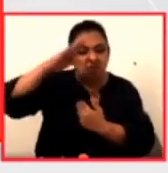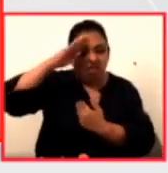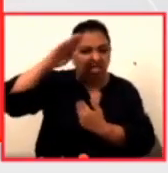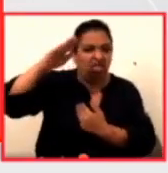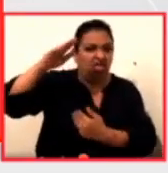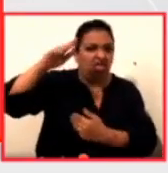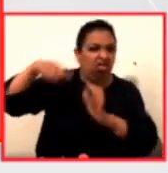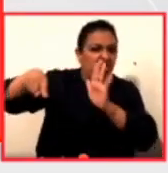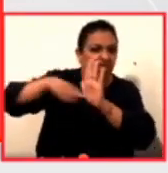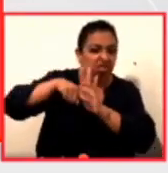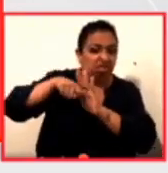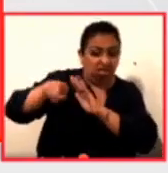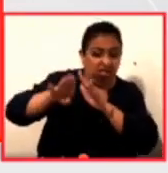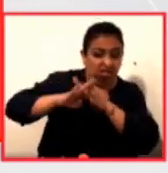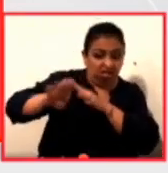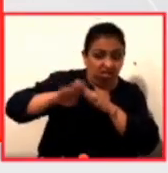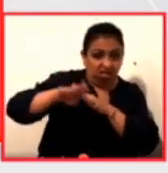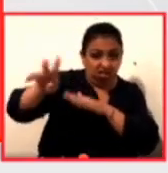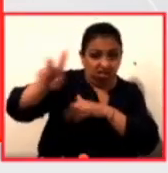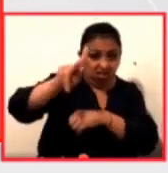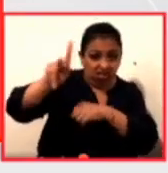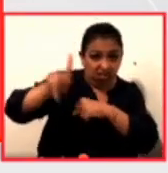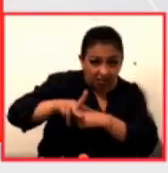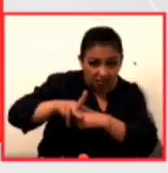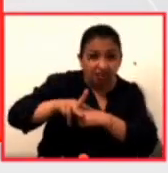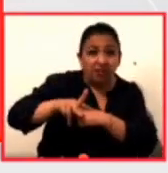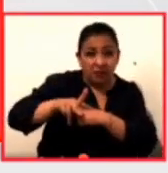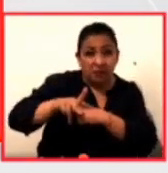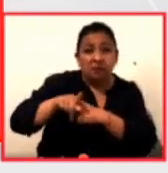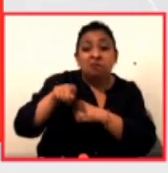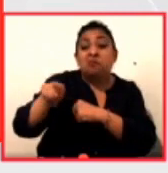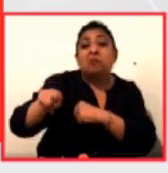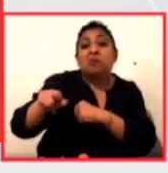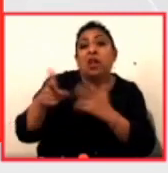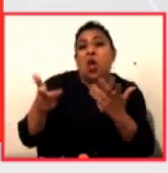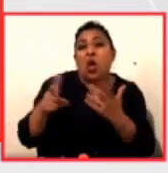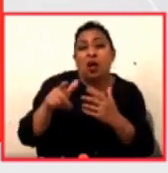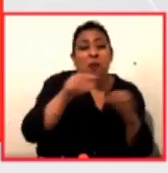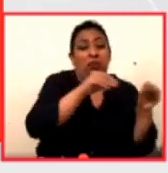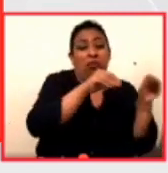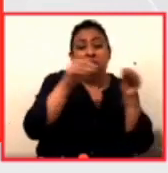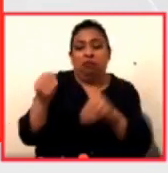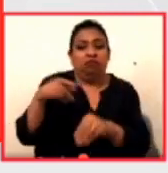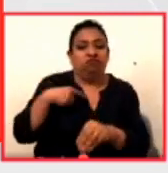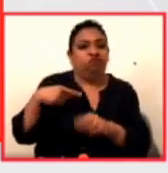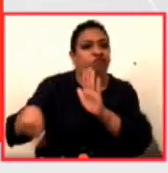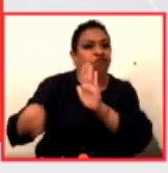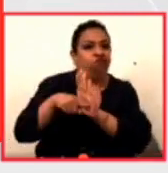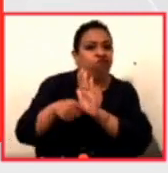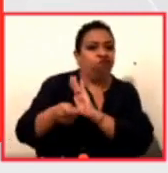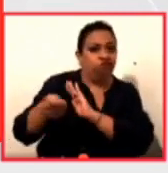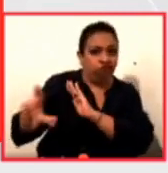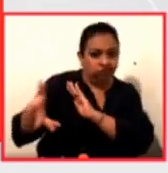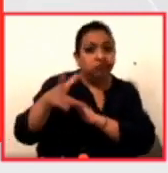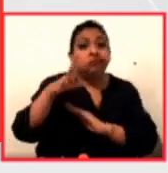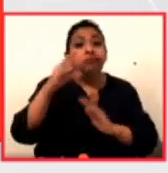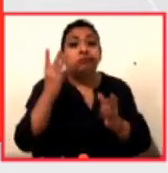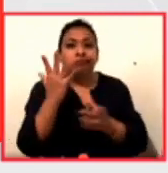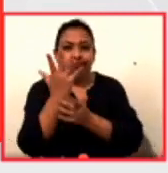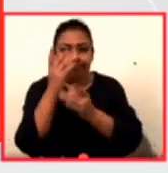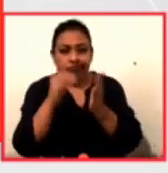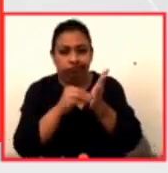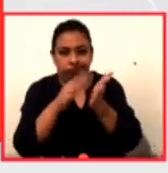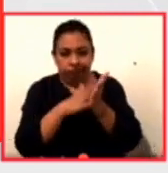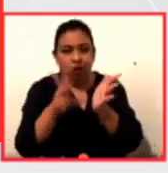es el ser migrante de un país que está en otro país. La cito de nuevo en un ensayo biográfico que publicó recientemente.